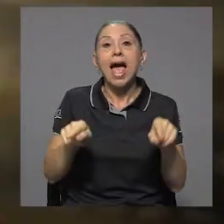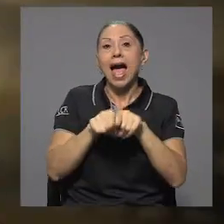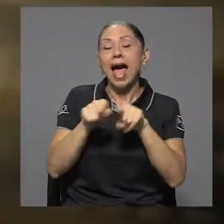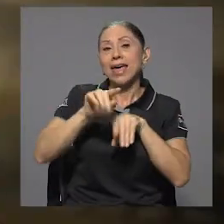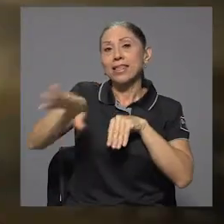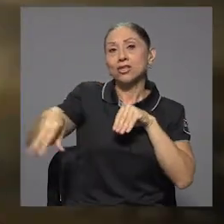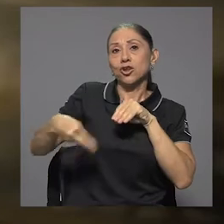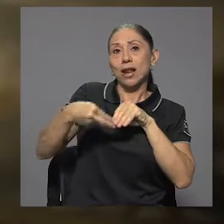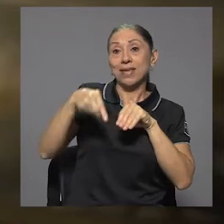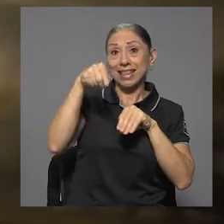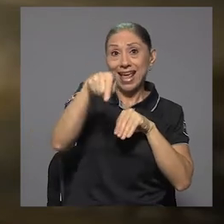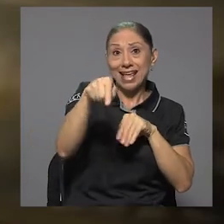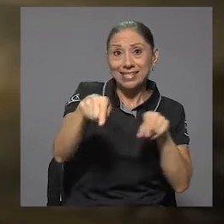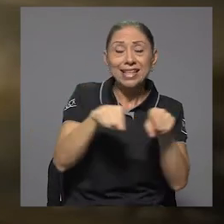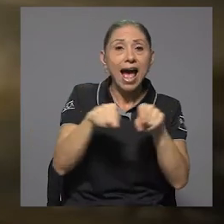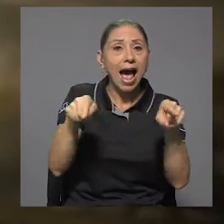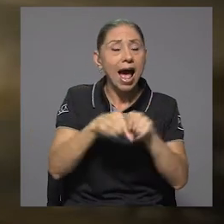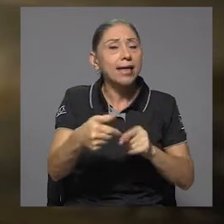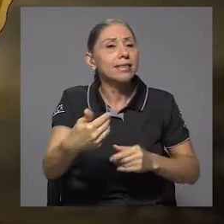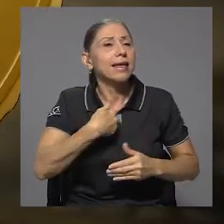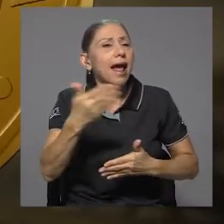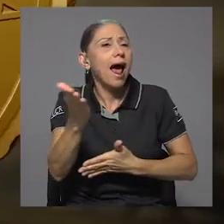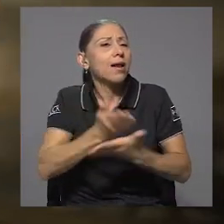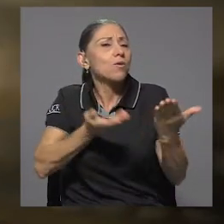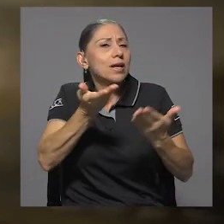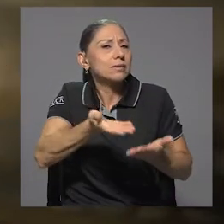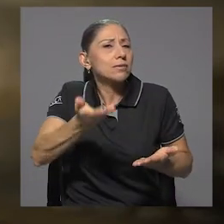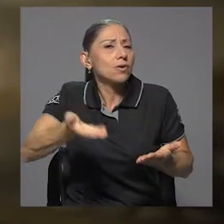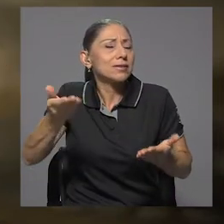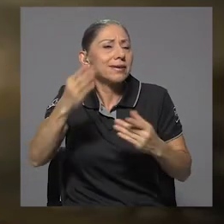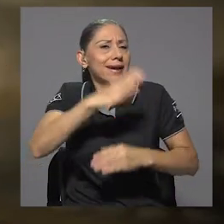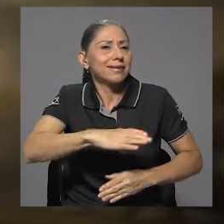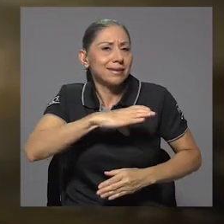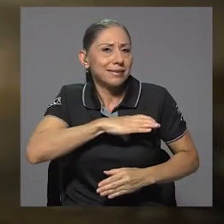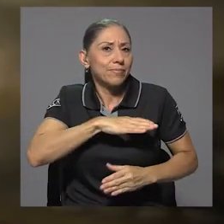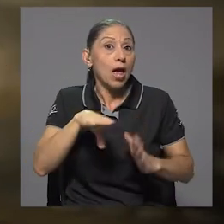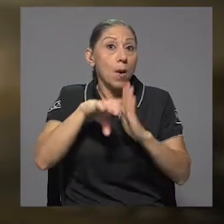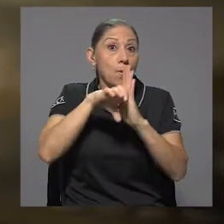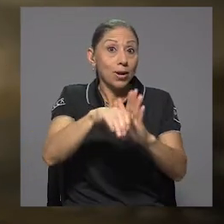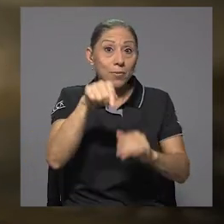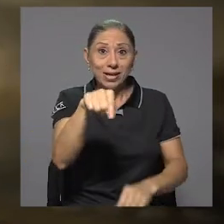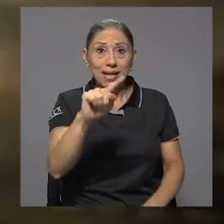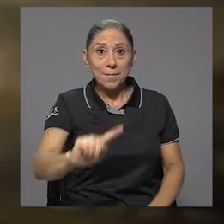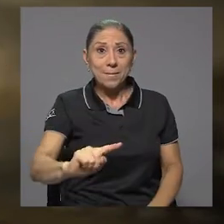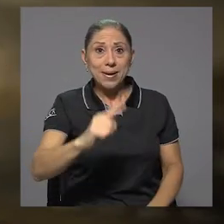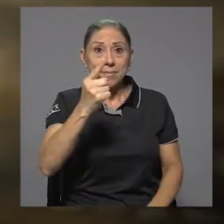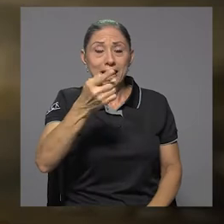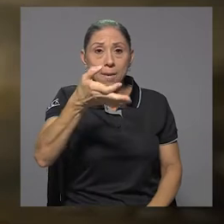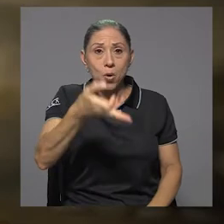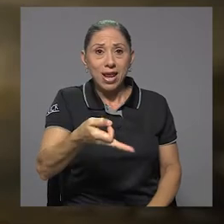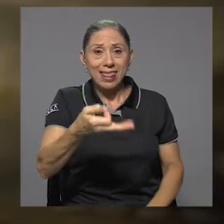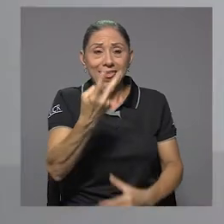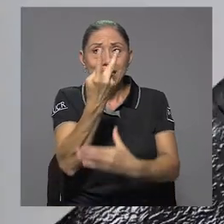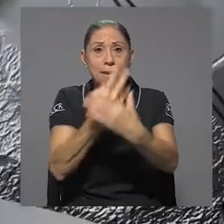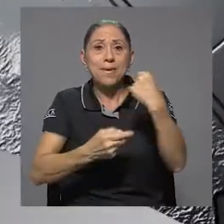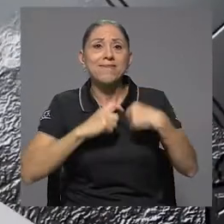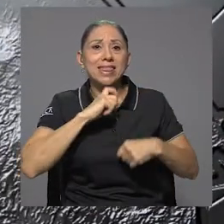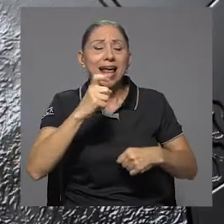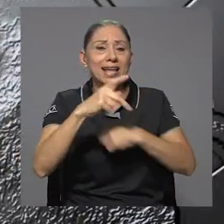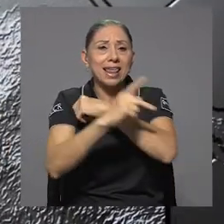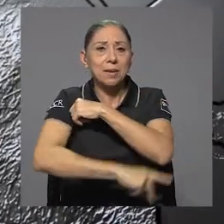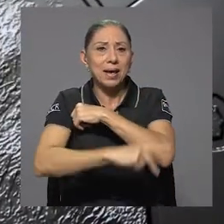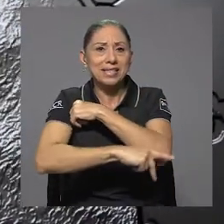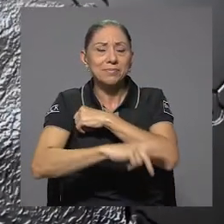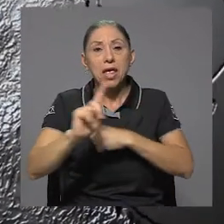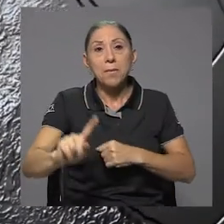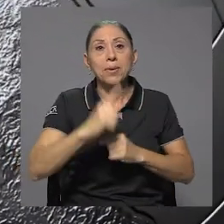Adicionalmente, esta obra también posee algunos hitos que la caracterizan como el hecho de ser la primera moneda bimetálica del país y la primera